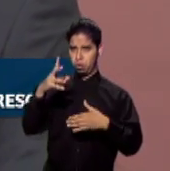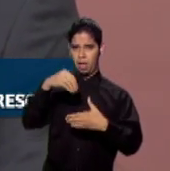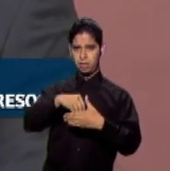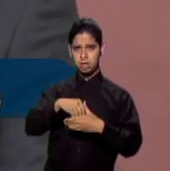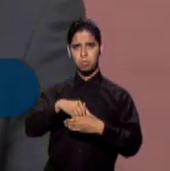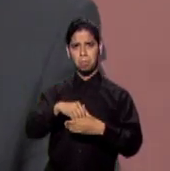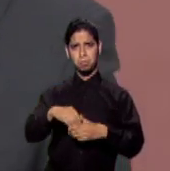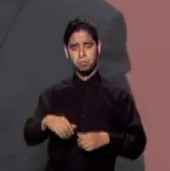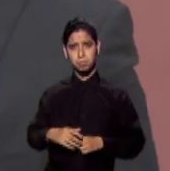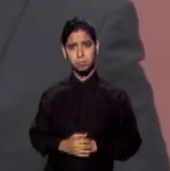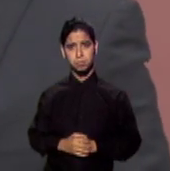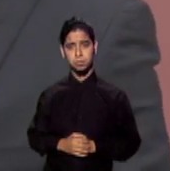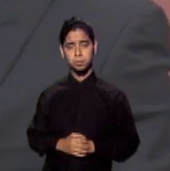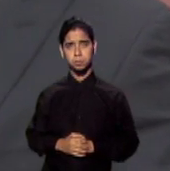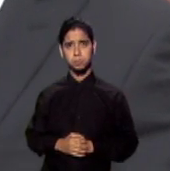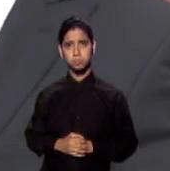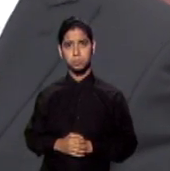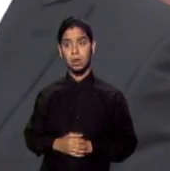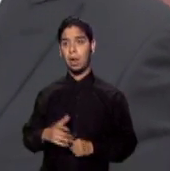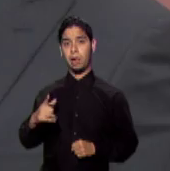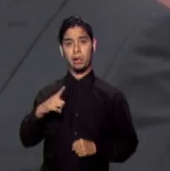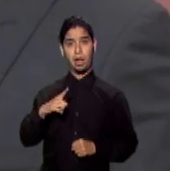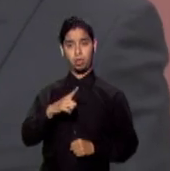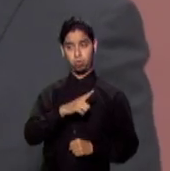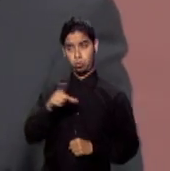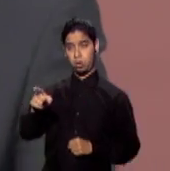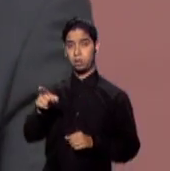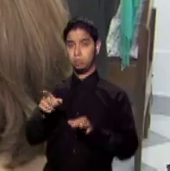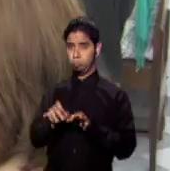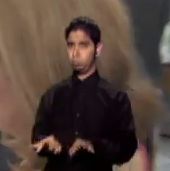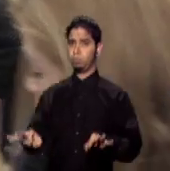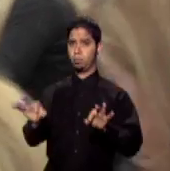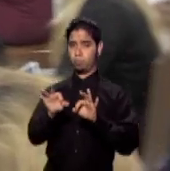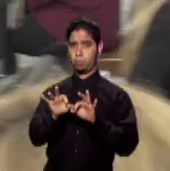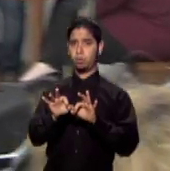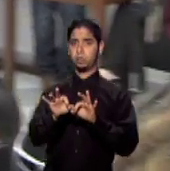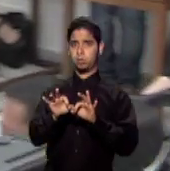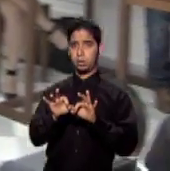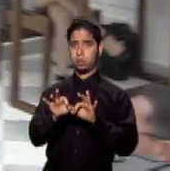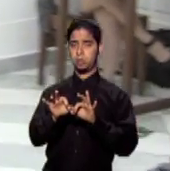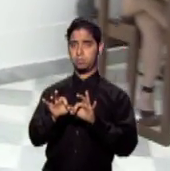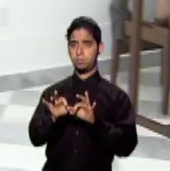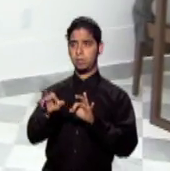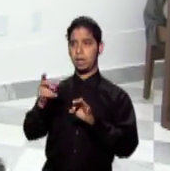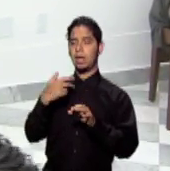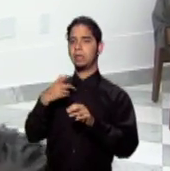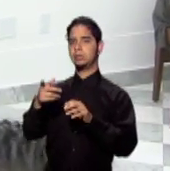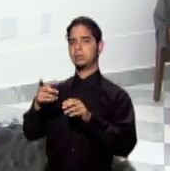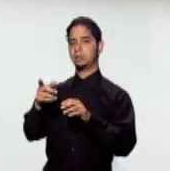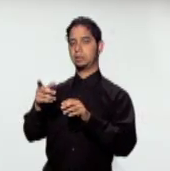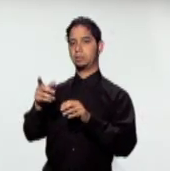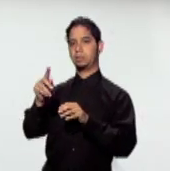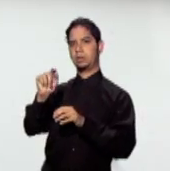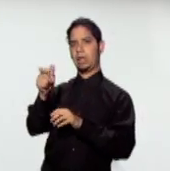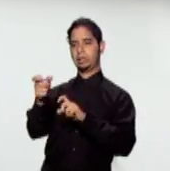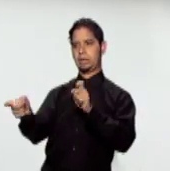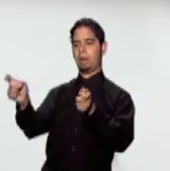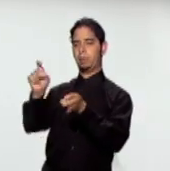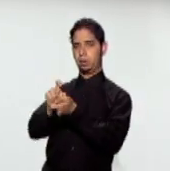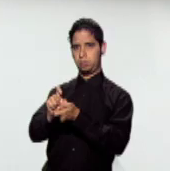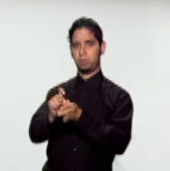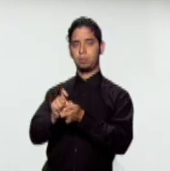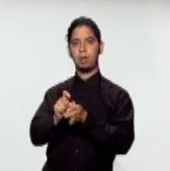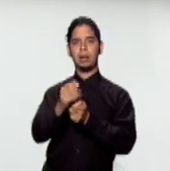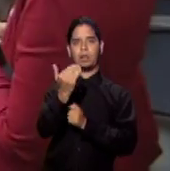estas declaraciones el gobernador recabó que la legislatura debe retomar su propuesta para que el sistema de contribución sobre ingresos se cambie por un impuesto al consumo de 14